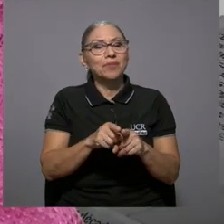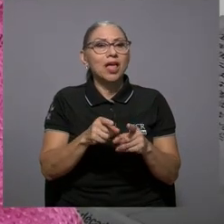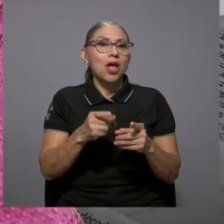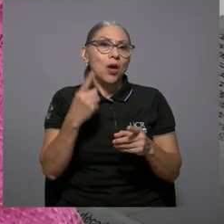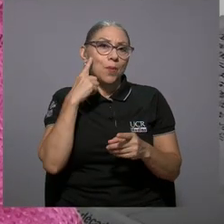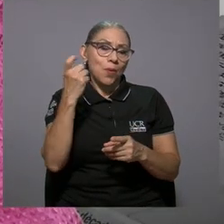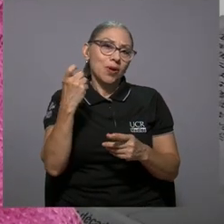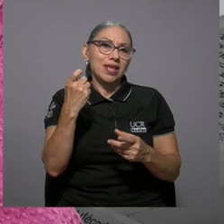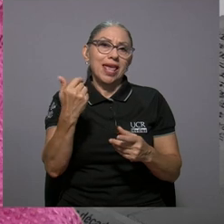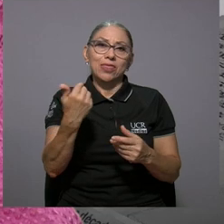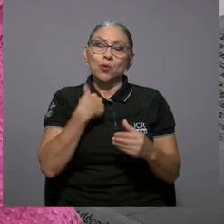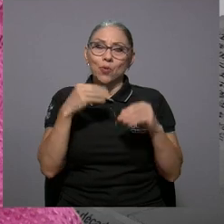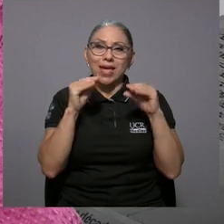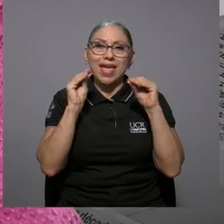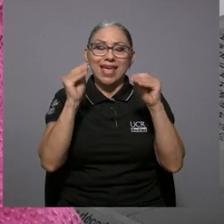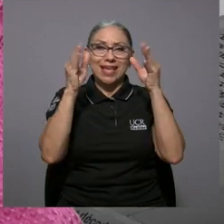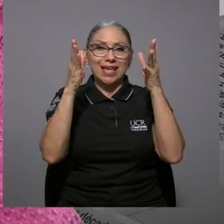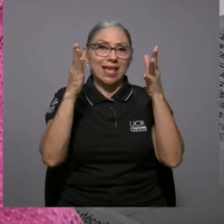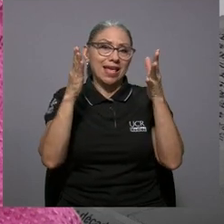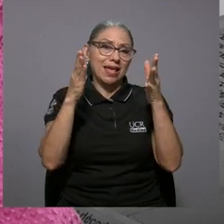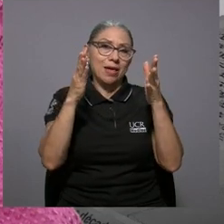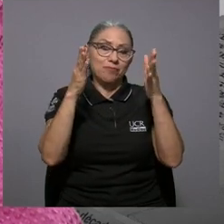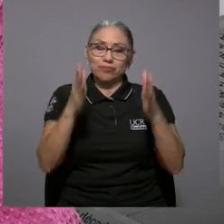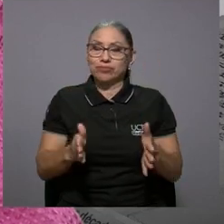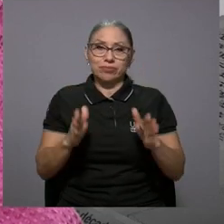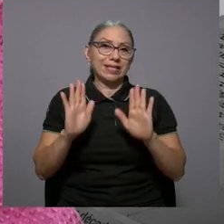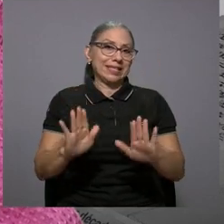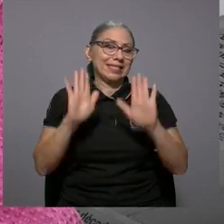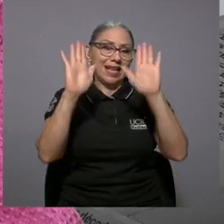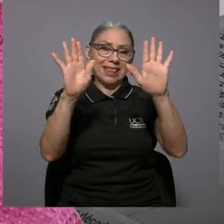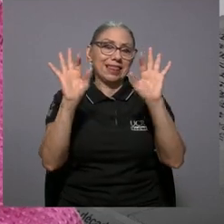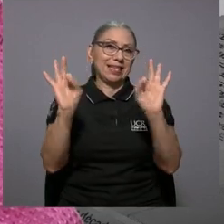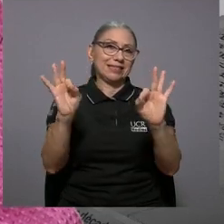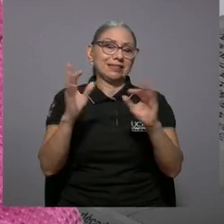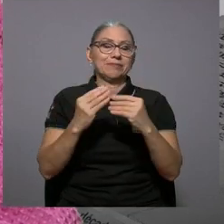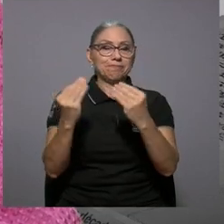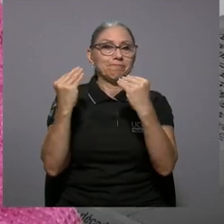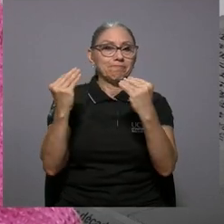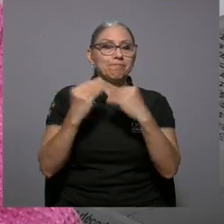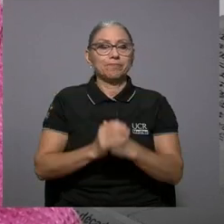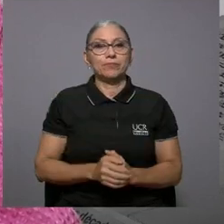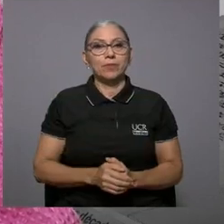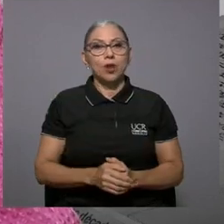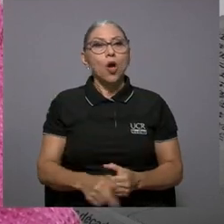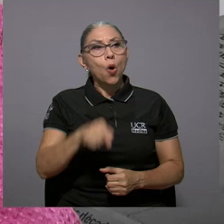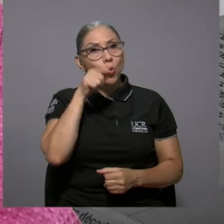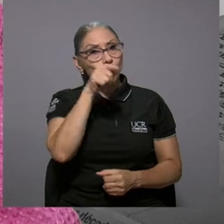pero no puedo negar que también se debe mucho a haber tenido excelentes mentoras.